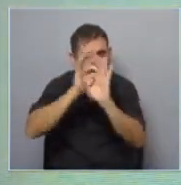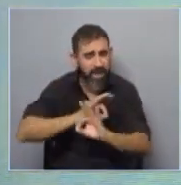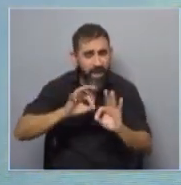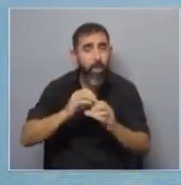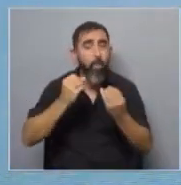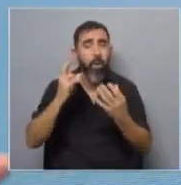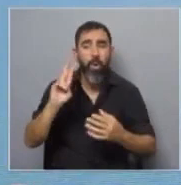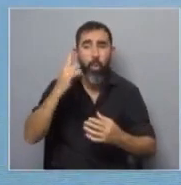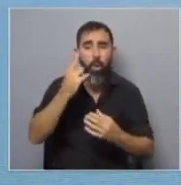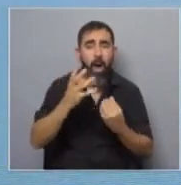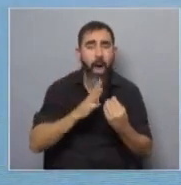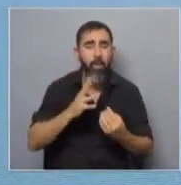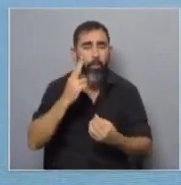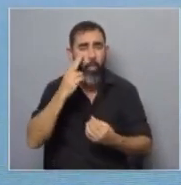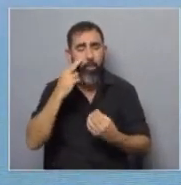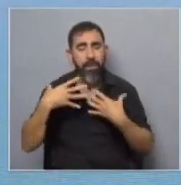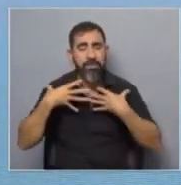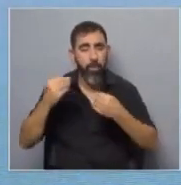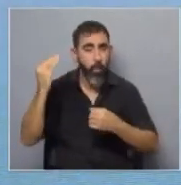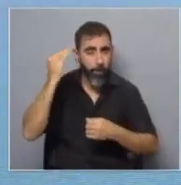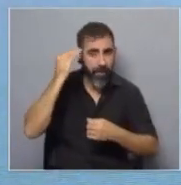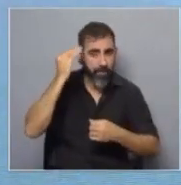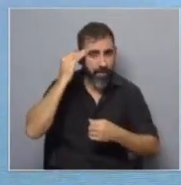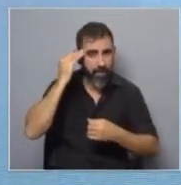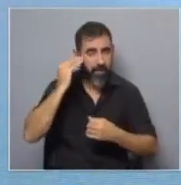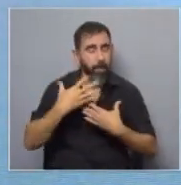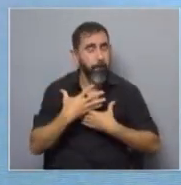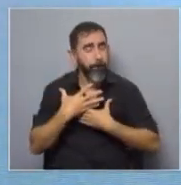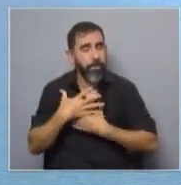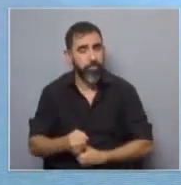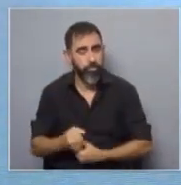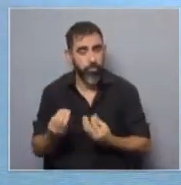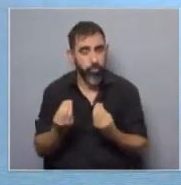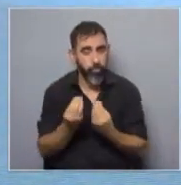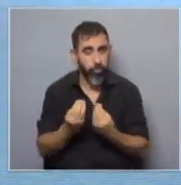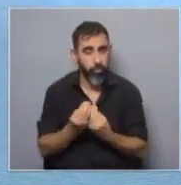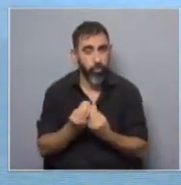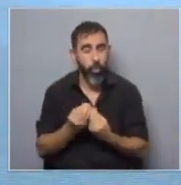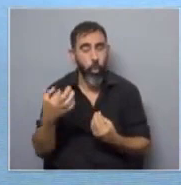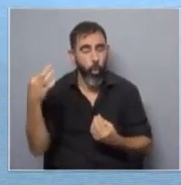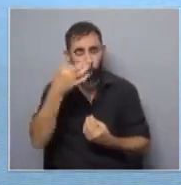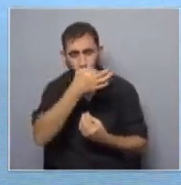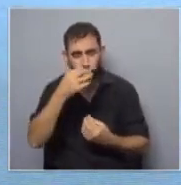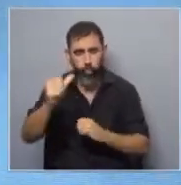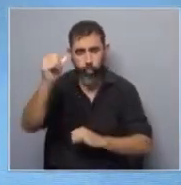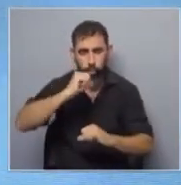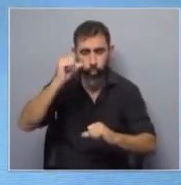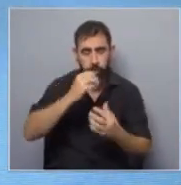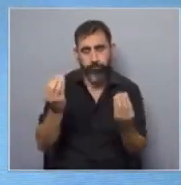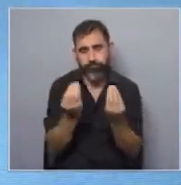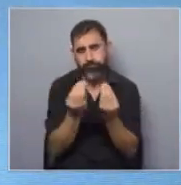existe como esta problemática de salud mental, que son los índices de depresión tan altos o los índices de consumo de alcohol tan altos.